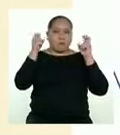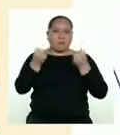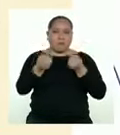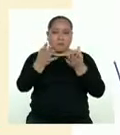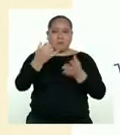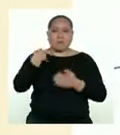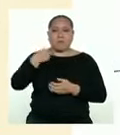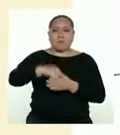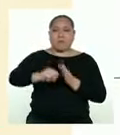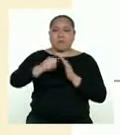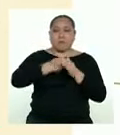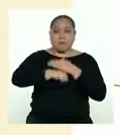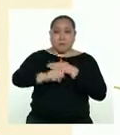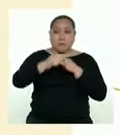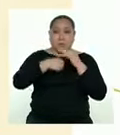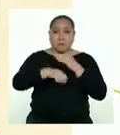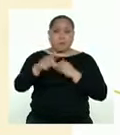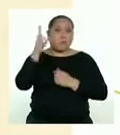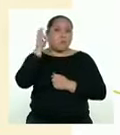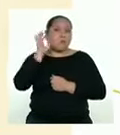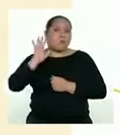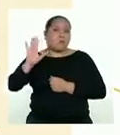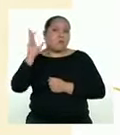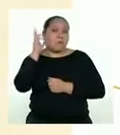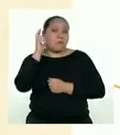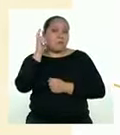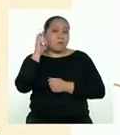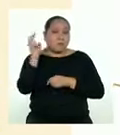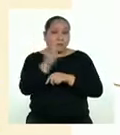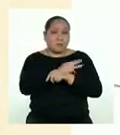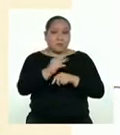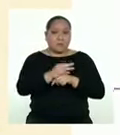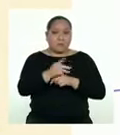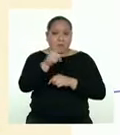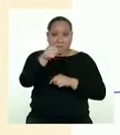hijas e hijos. Escucha su música y la tuya juntos.